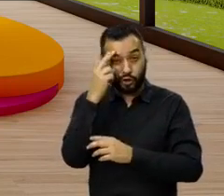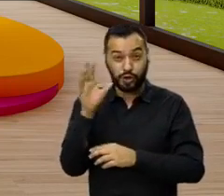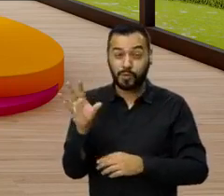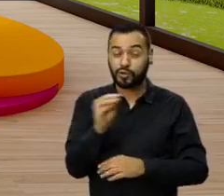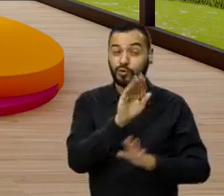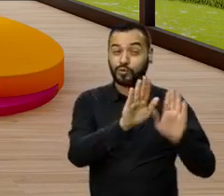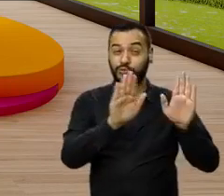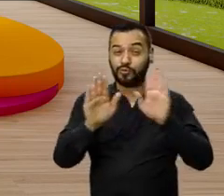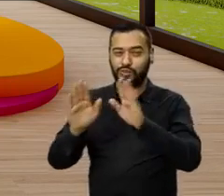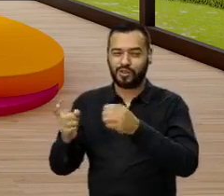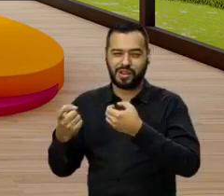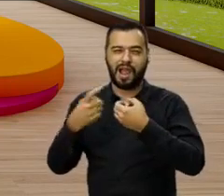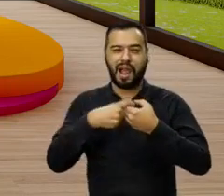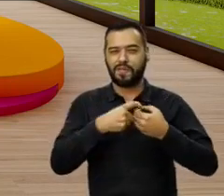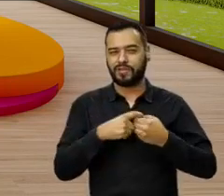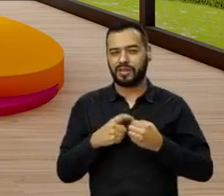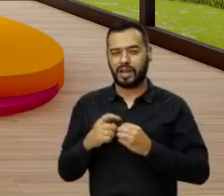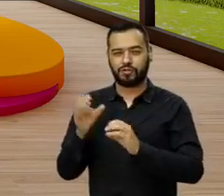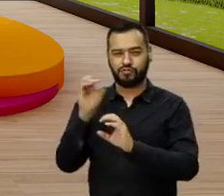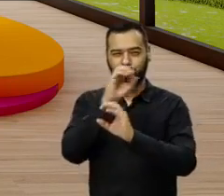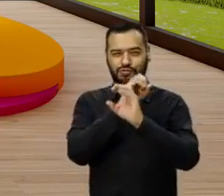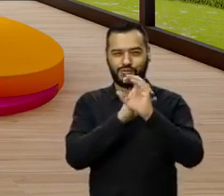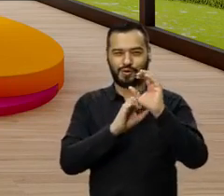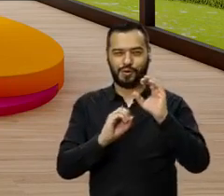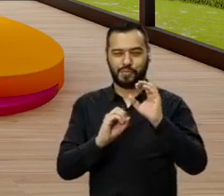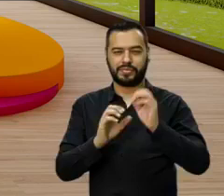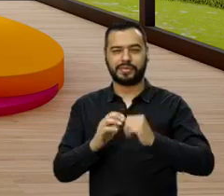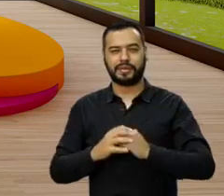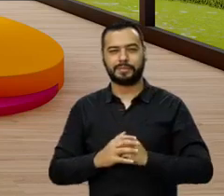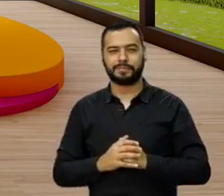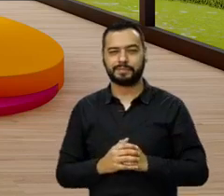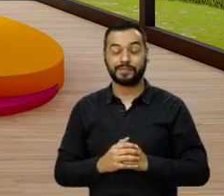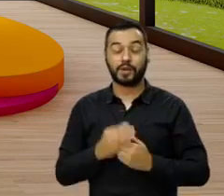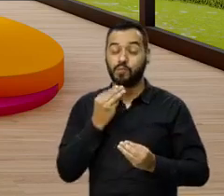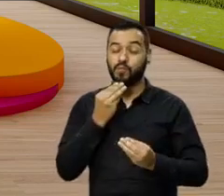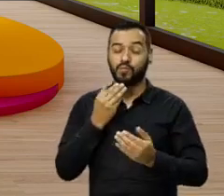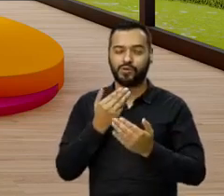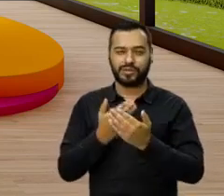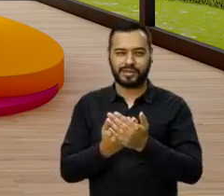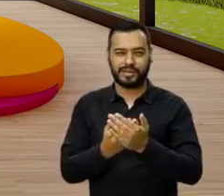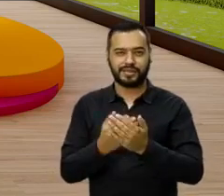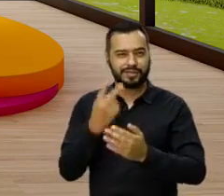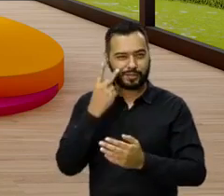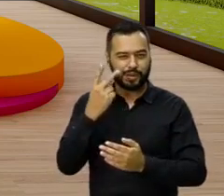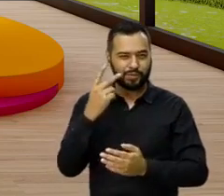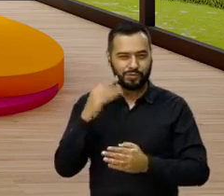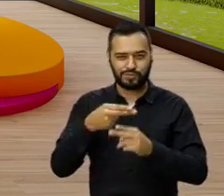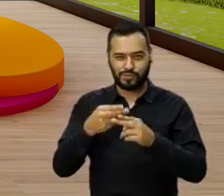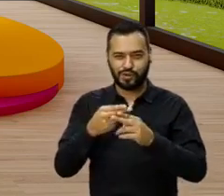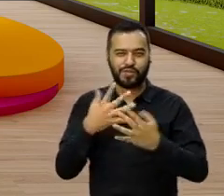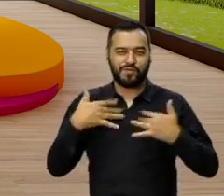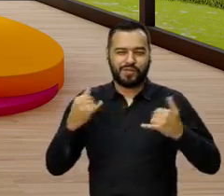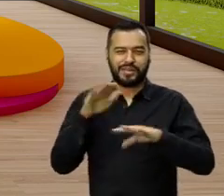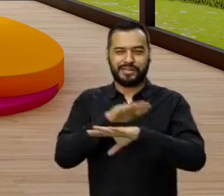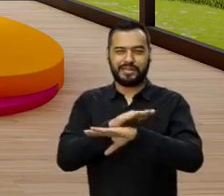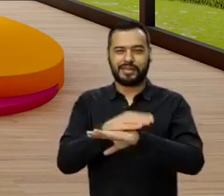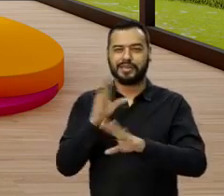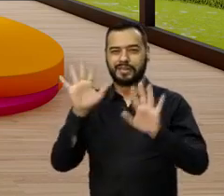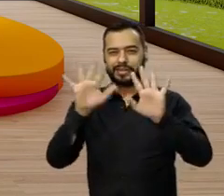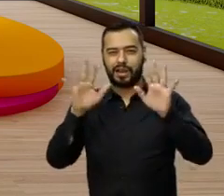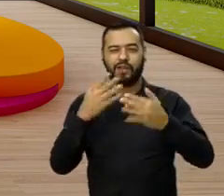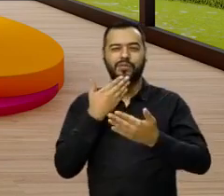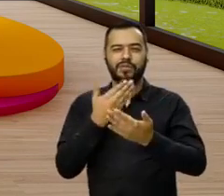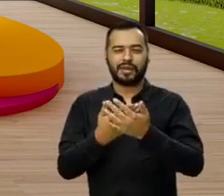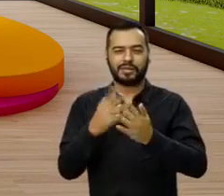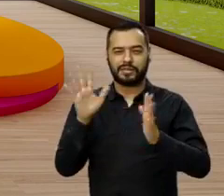para todos ustedes, nuestros afiliados a la caja de compensación Compensar. Muchísimas gracias, hasta pronto, feliz tarde a todos. Hasta muchas gracias.